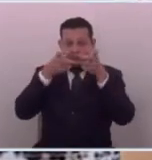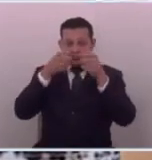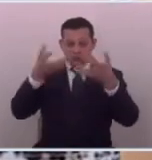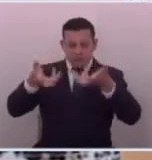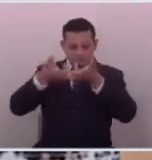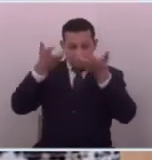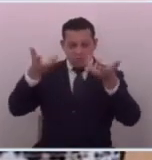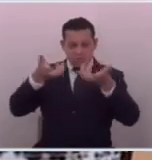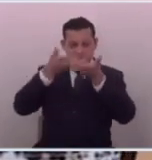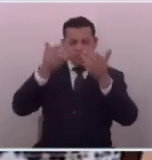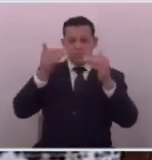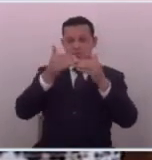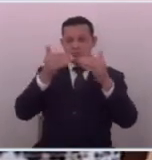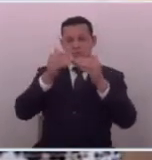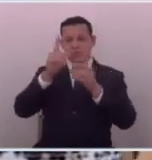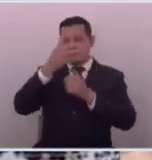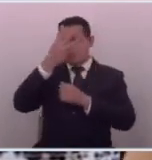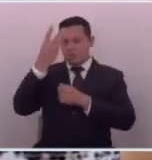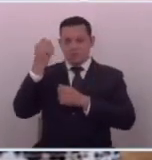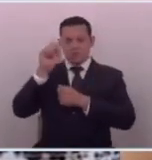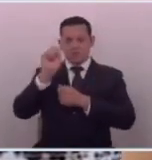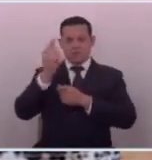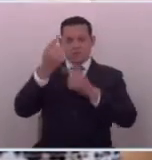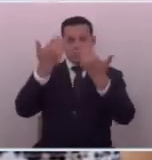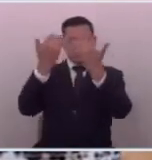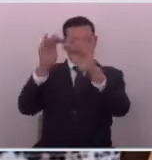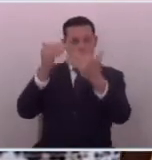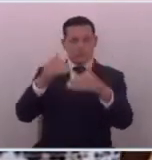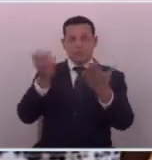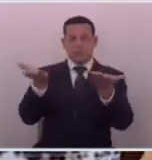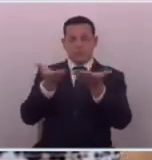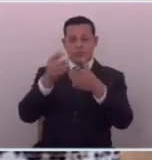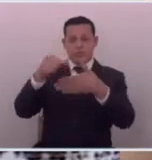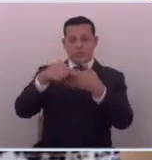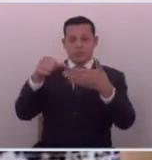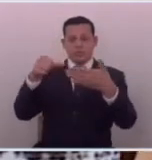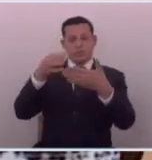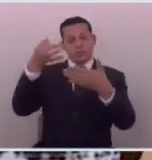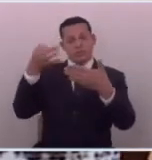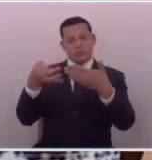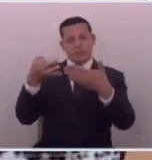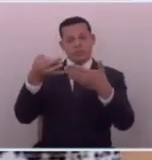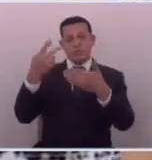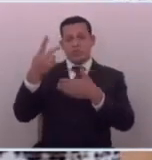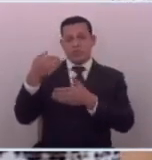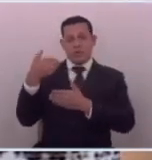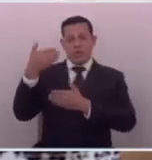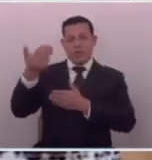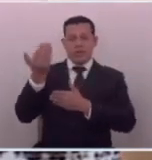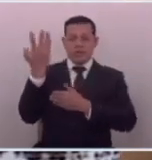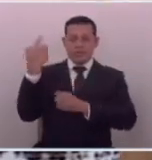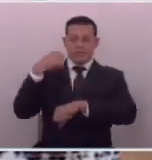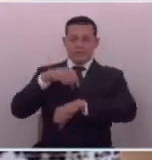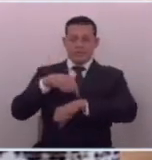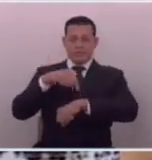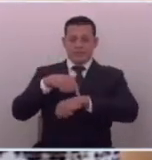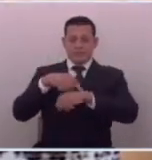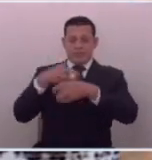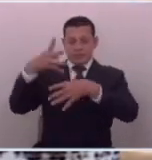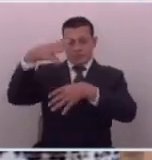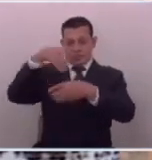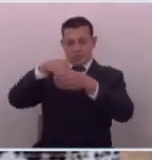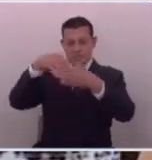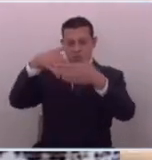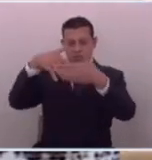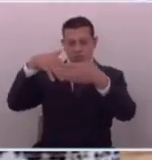no hay que olvidar también que una de las primeras acciones que hizo esta asamblea legislativa hace ya dos años fue mandar al archivo